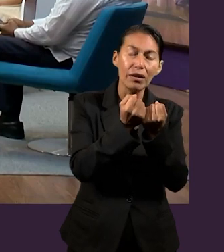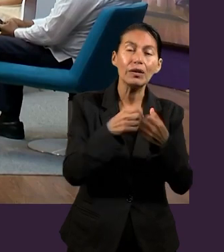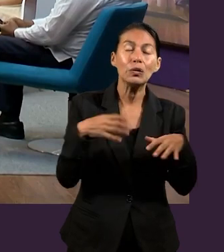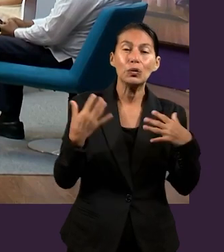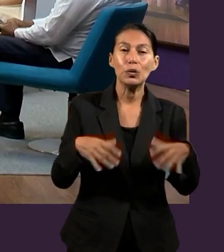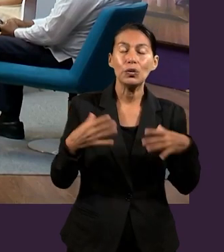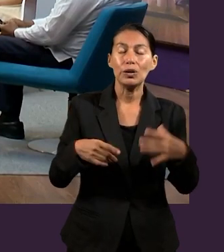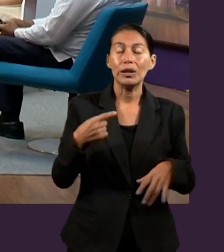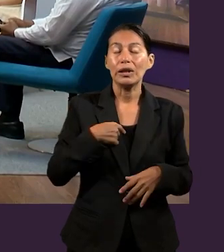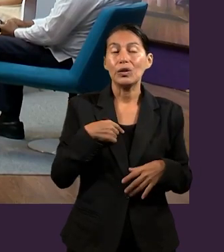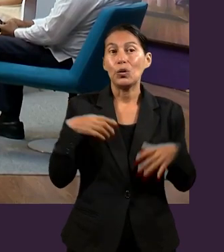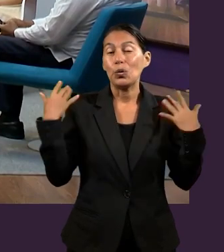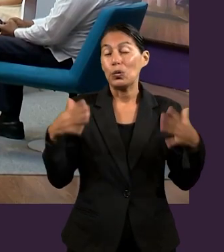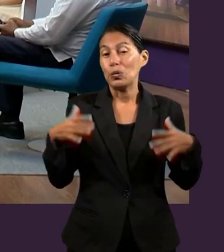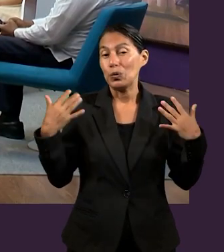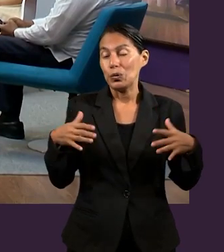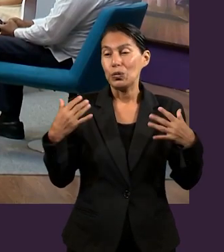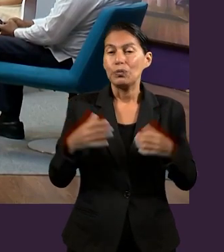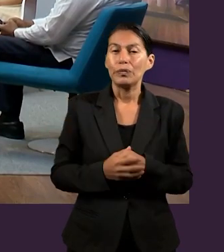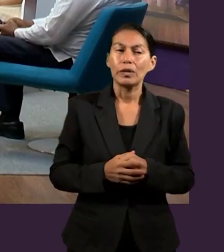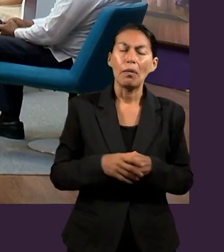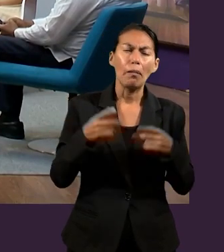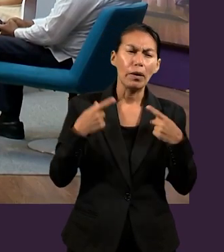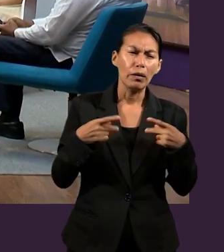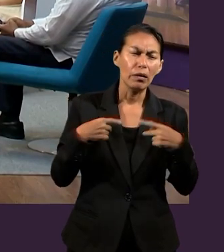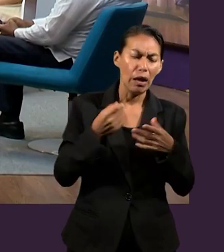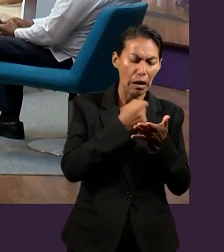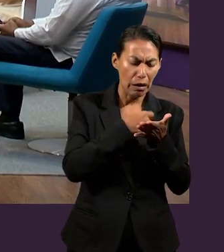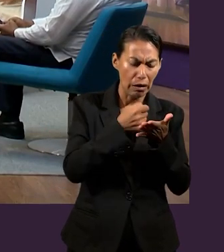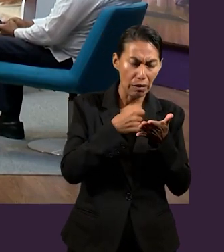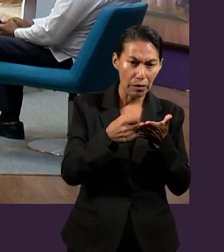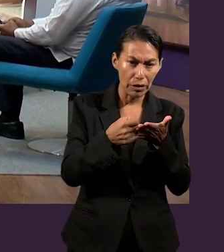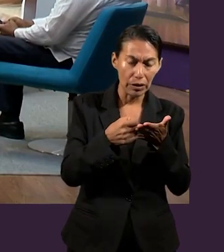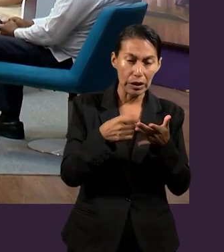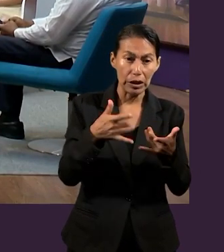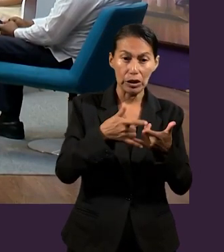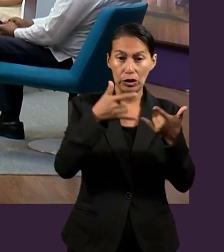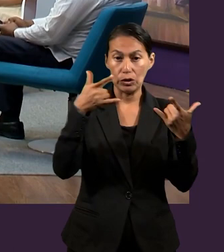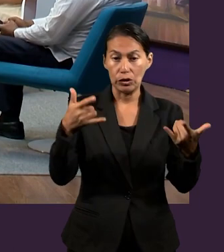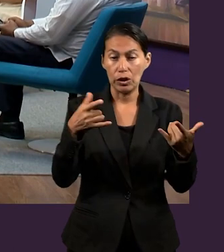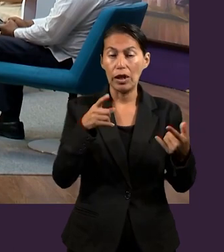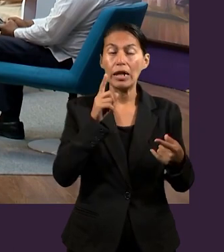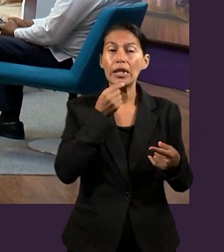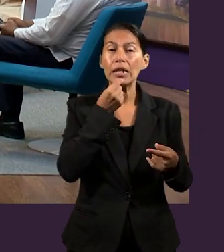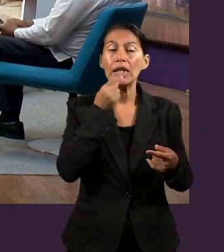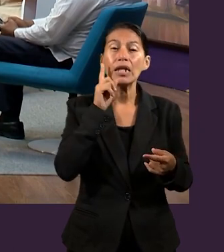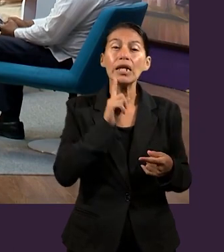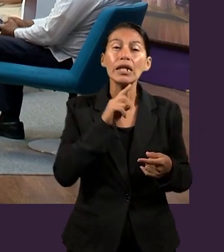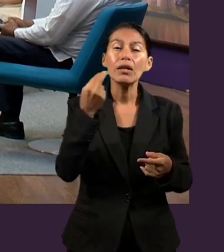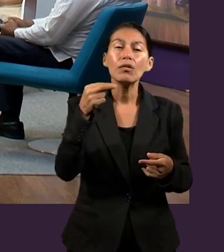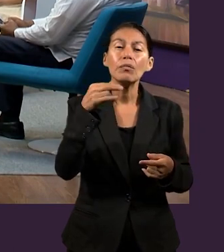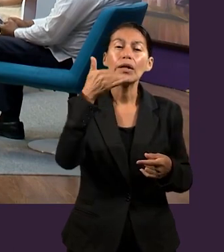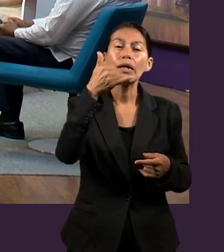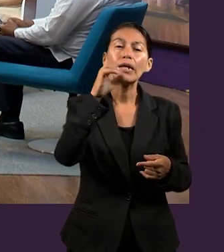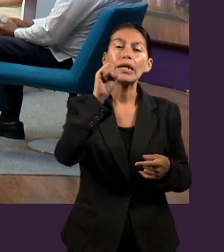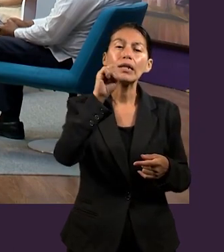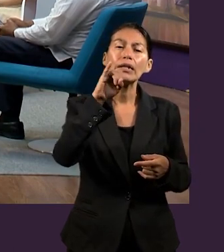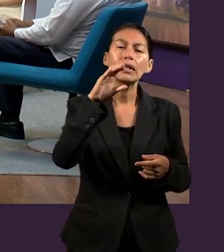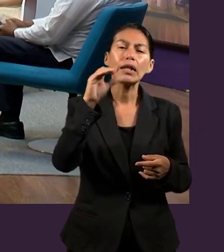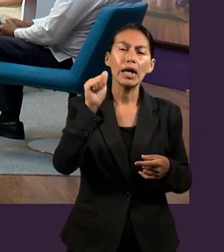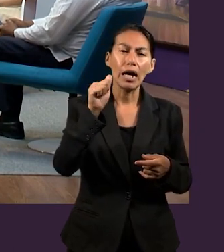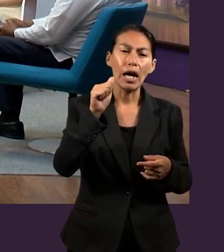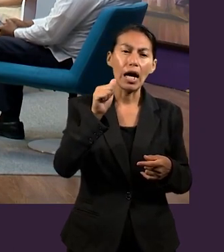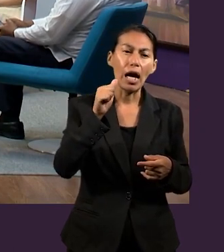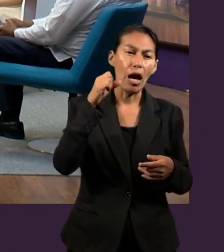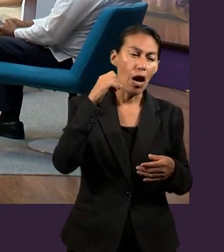ilustración, esa historia con la que el autor o los autores de la lección iniciaron. Jessica, una niña que